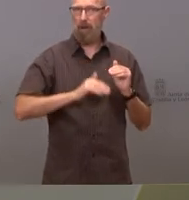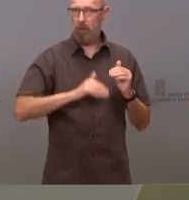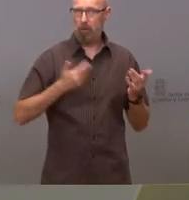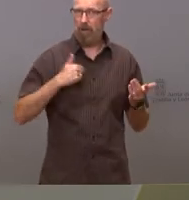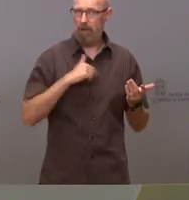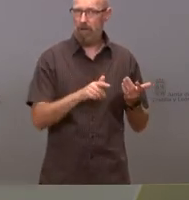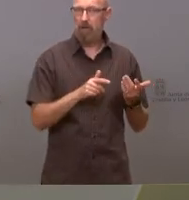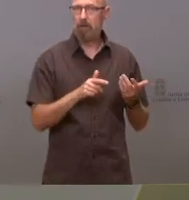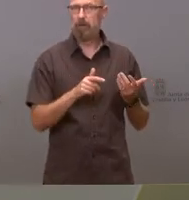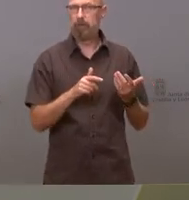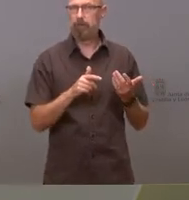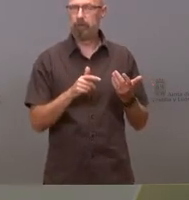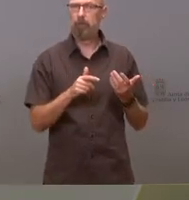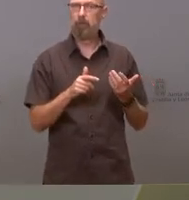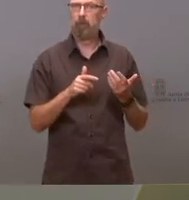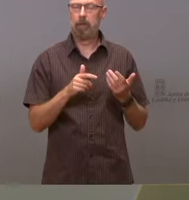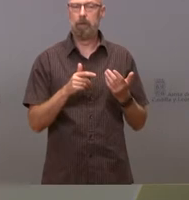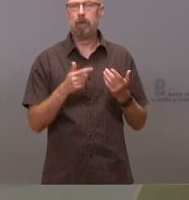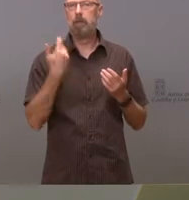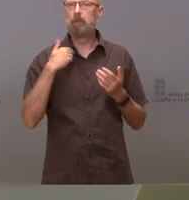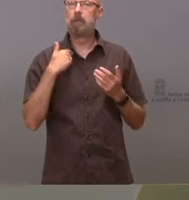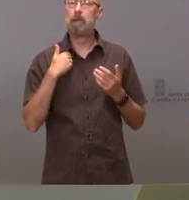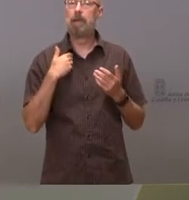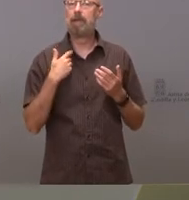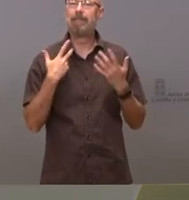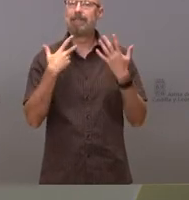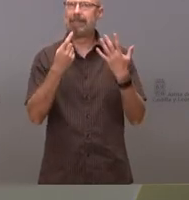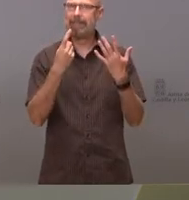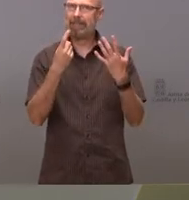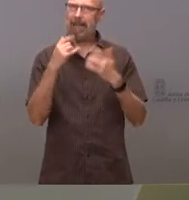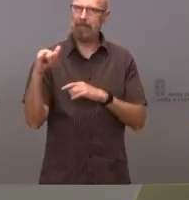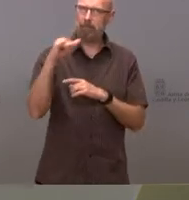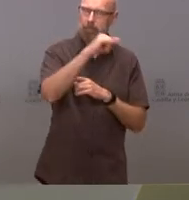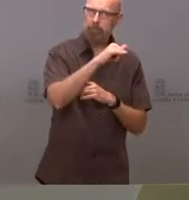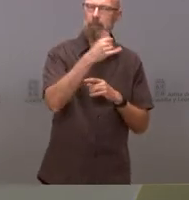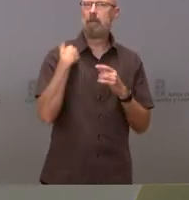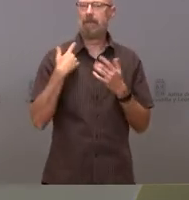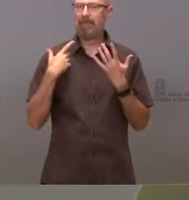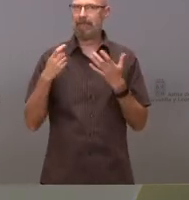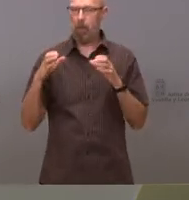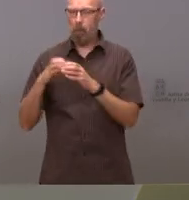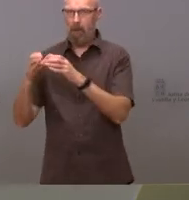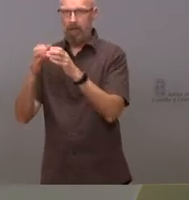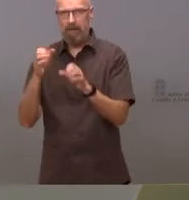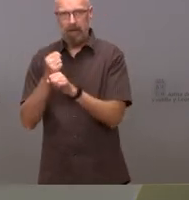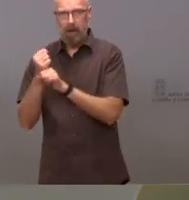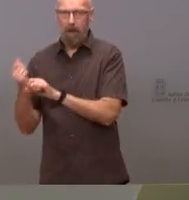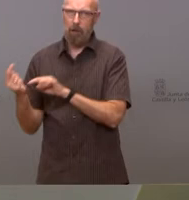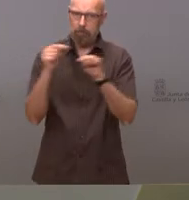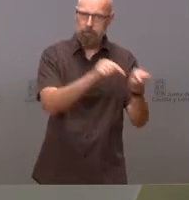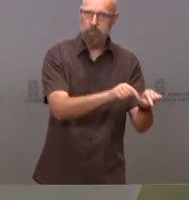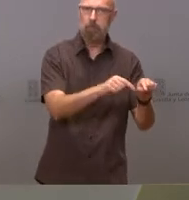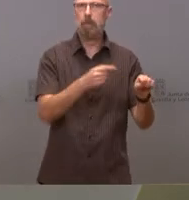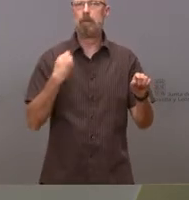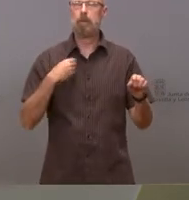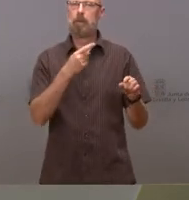de riesgo forestal pues habían concitado allí seis medios aéreos seis cuadrillas de trabajo se habían concitado dos